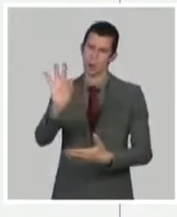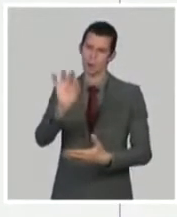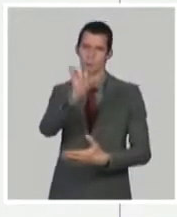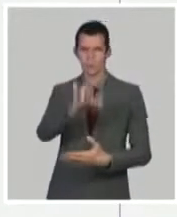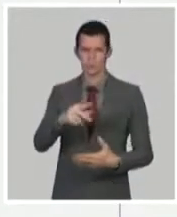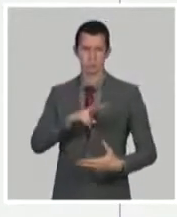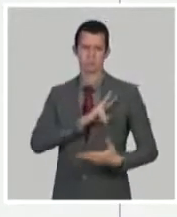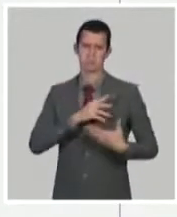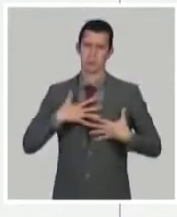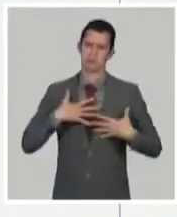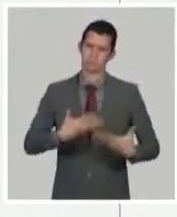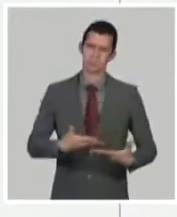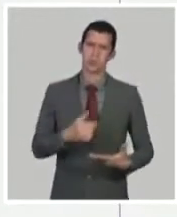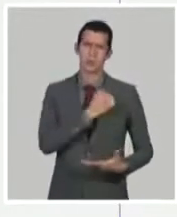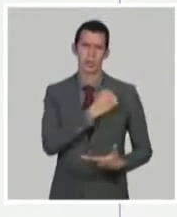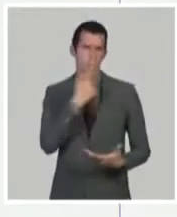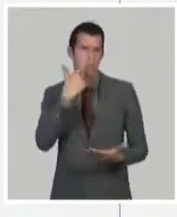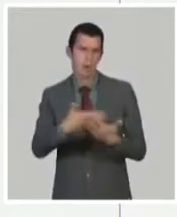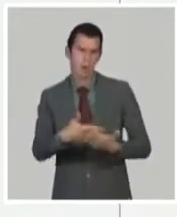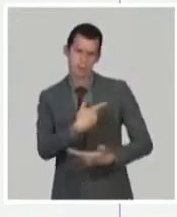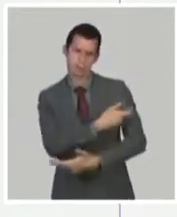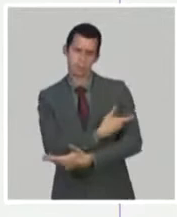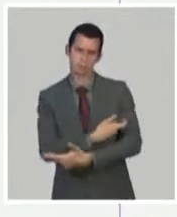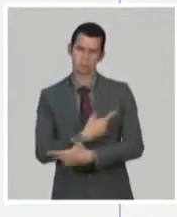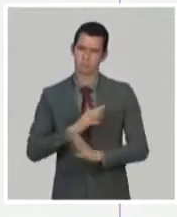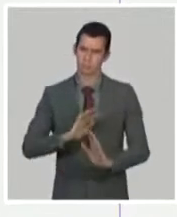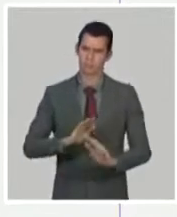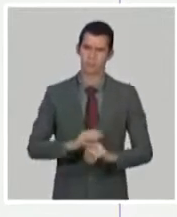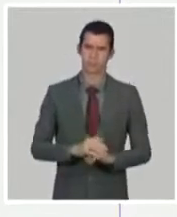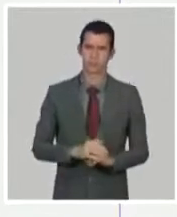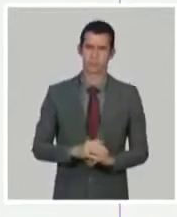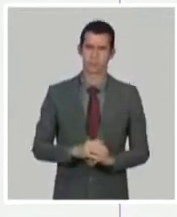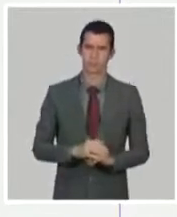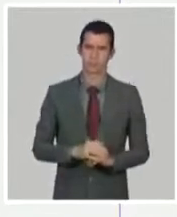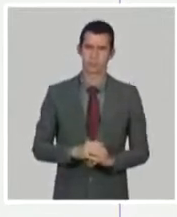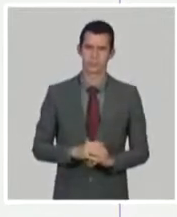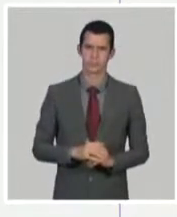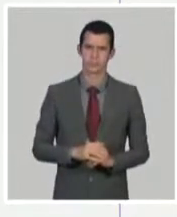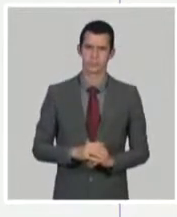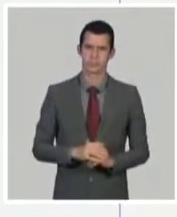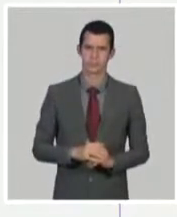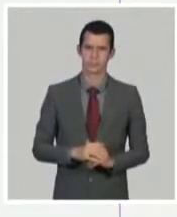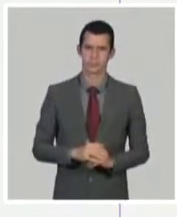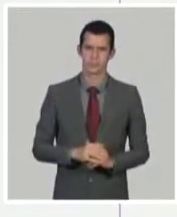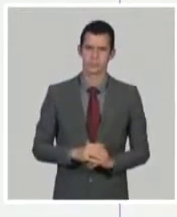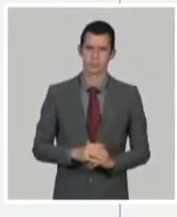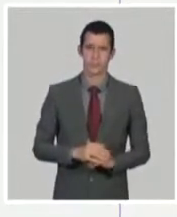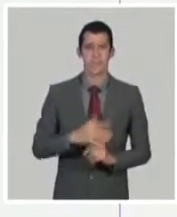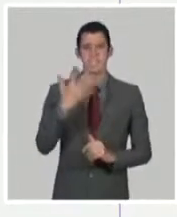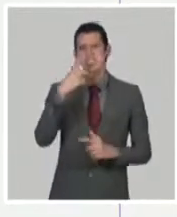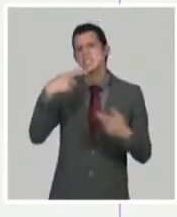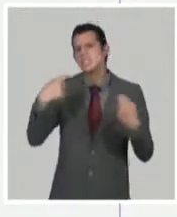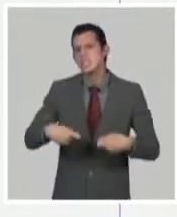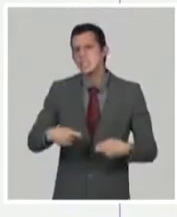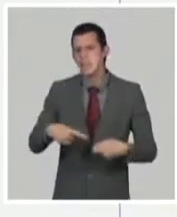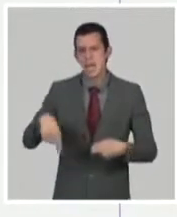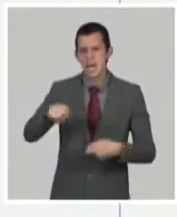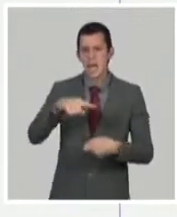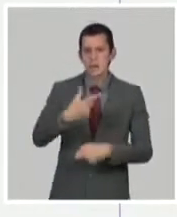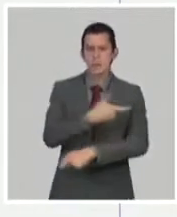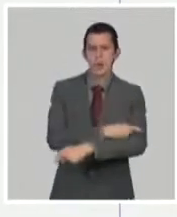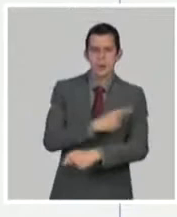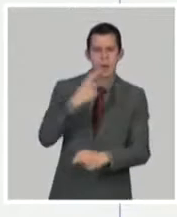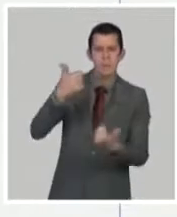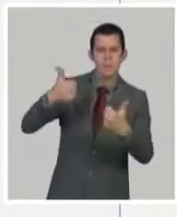CERME, ha sido supervisado por el CERCE. Estos estudios tienen un comité independiente de datos que evalúa independientemente de nuestra conciencia lo que va